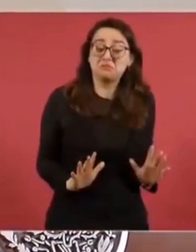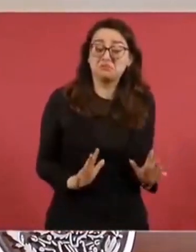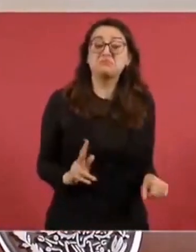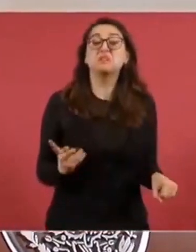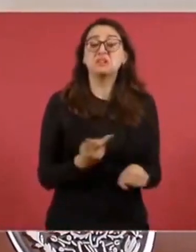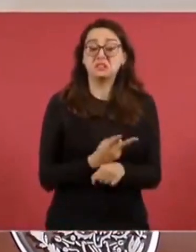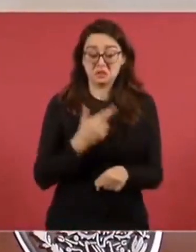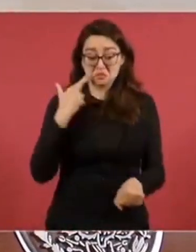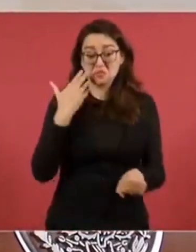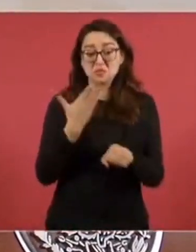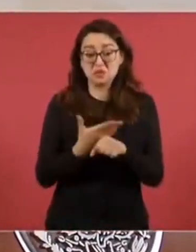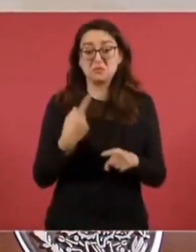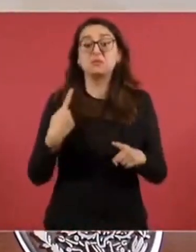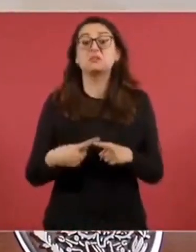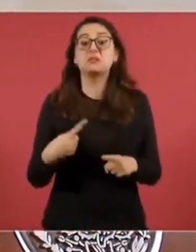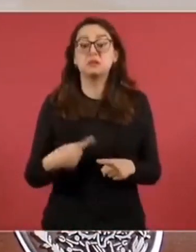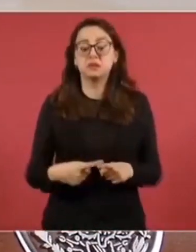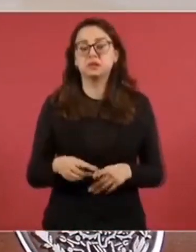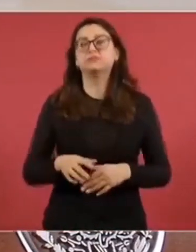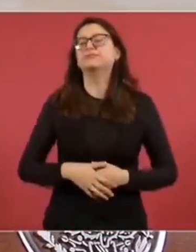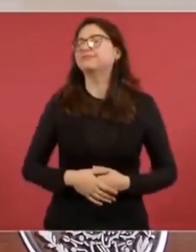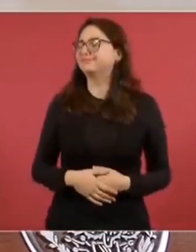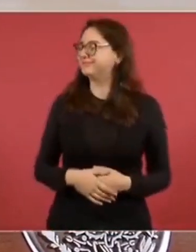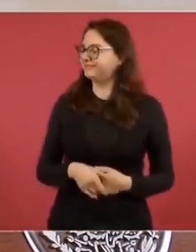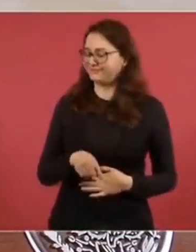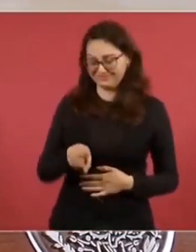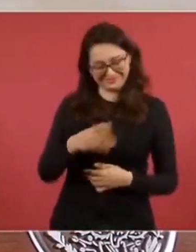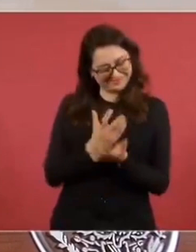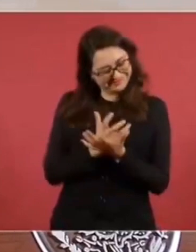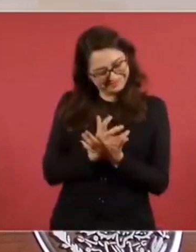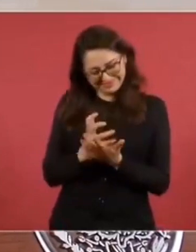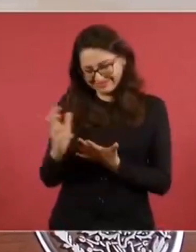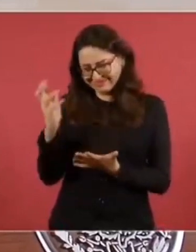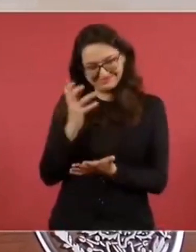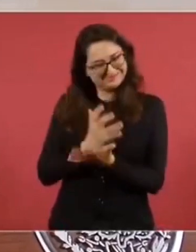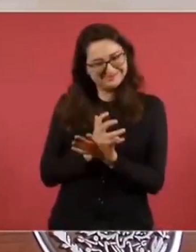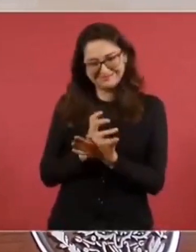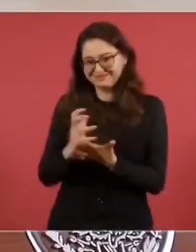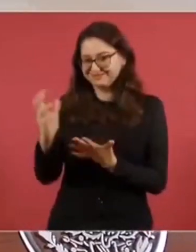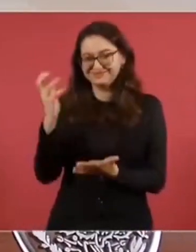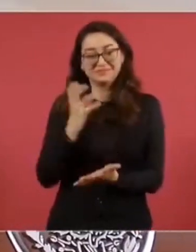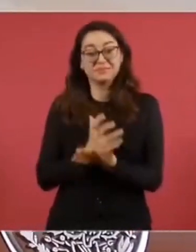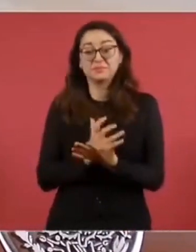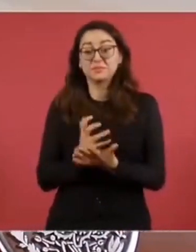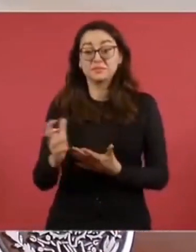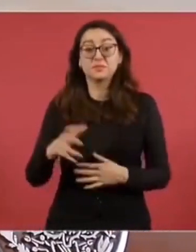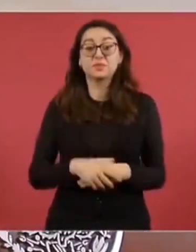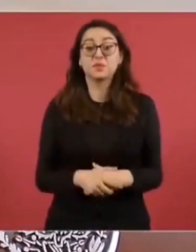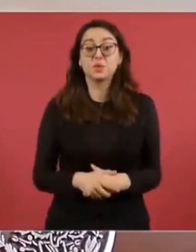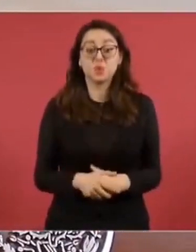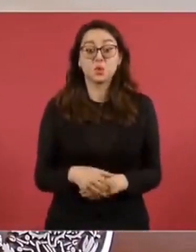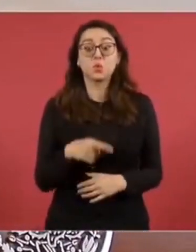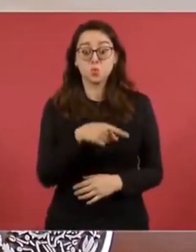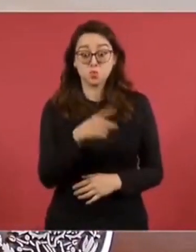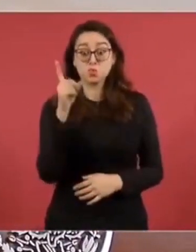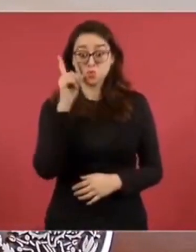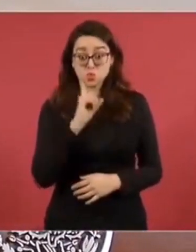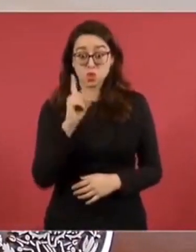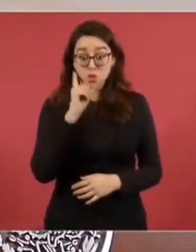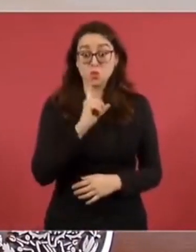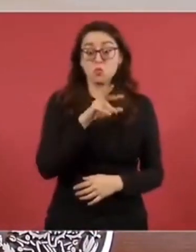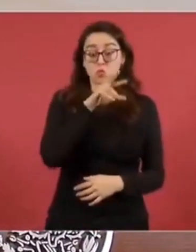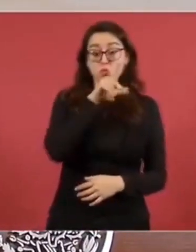compañera está preocupada por